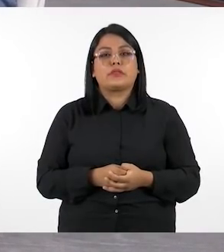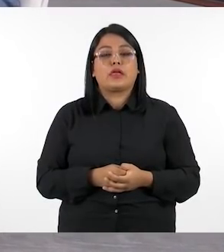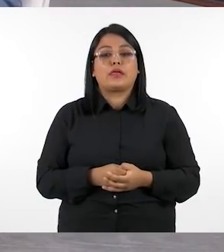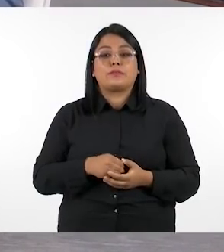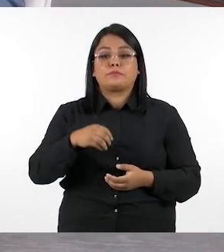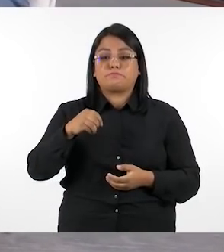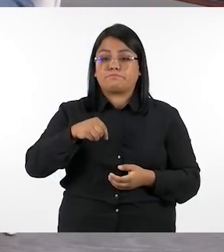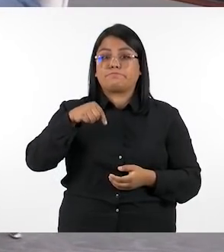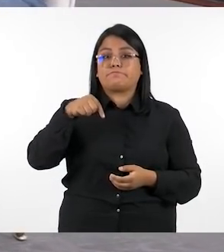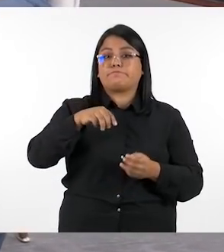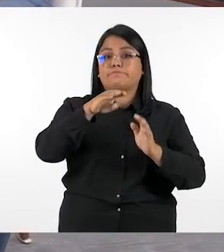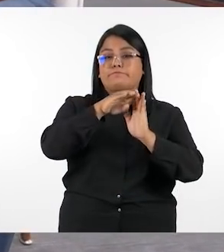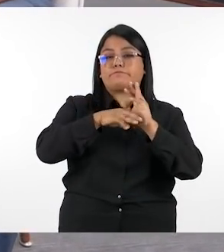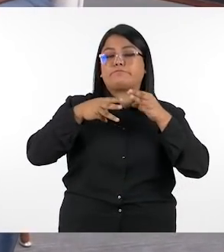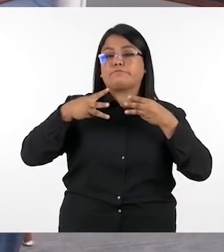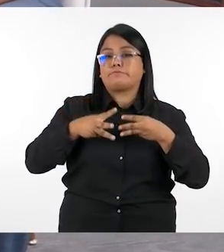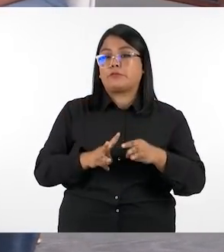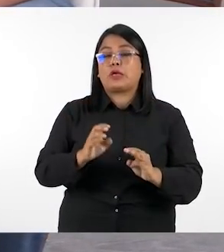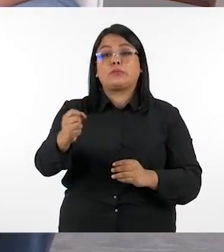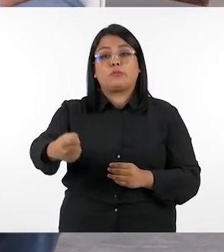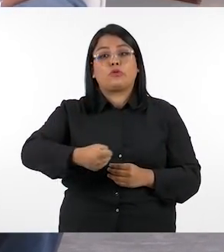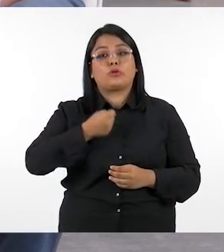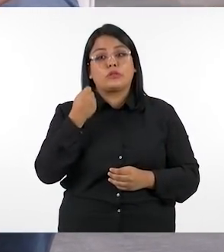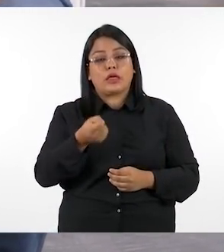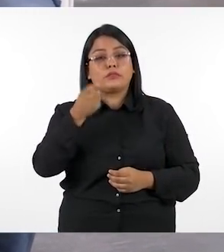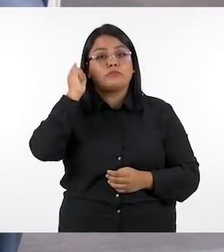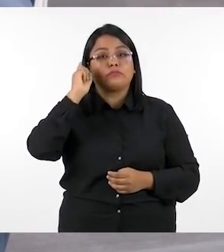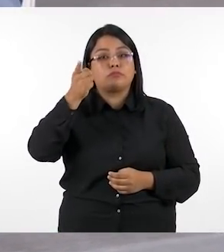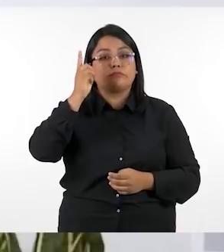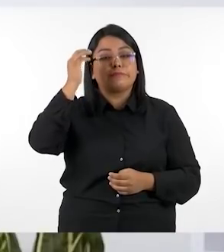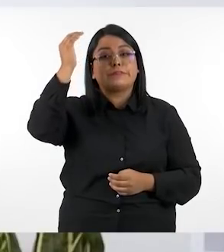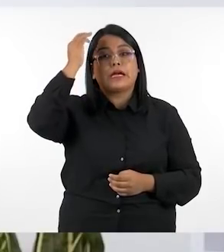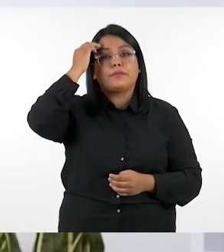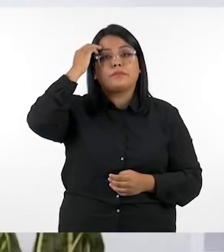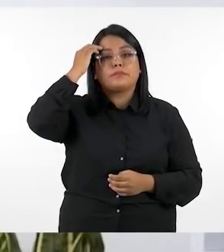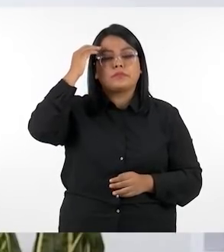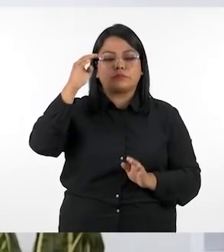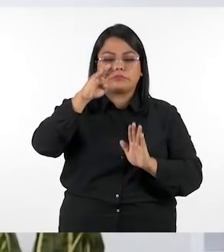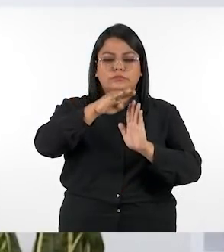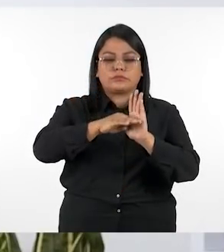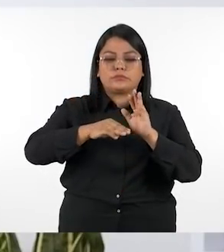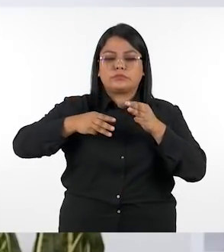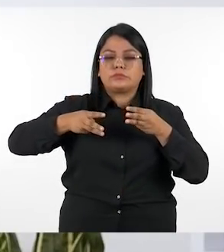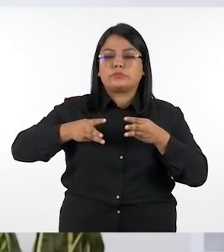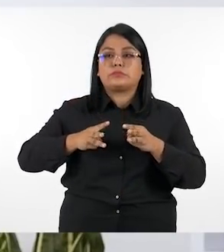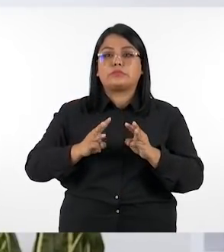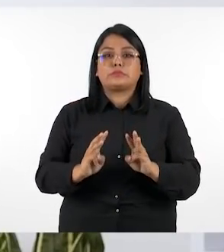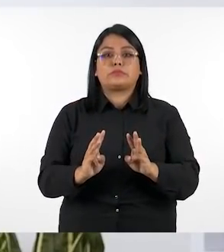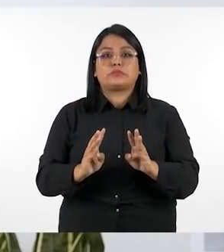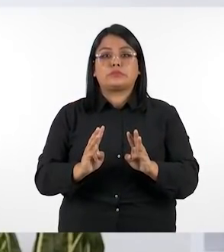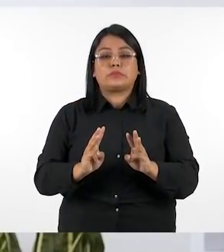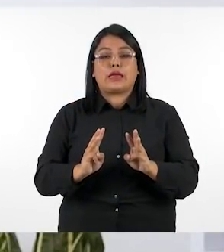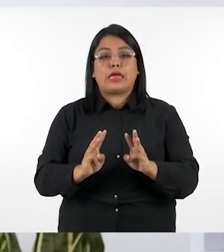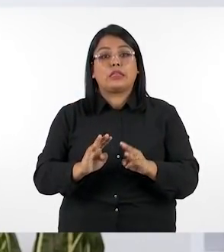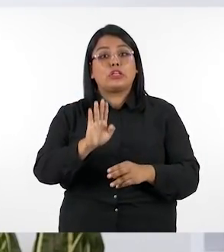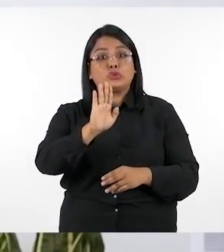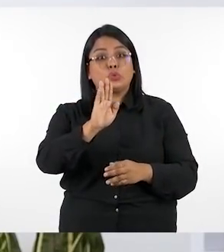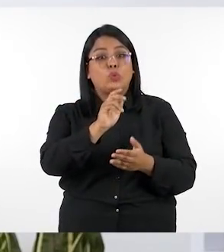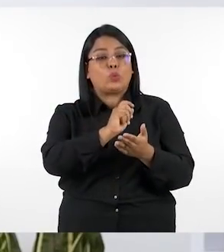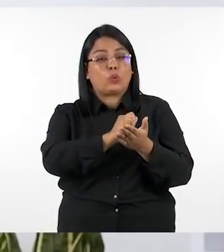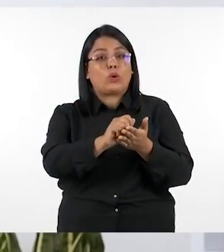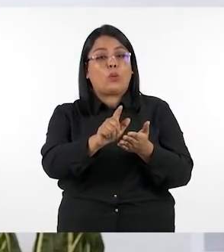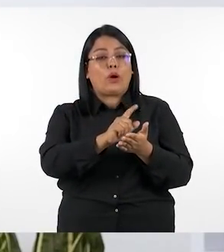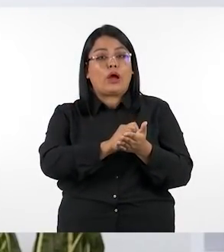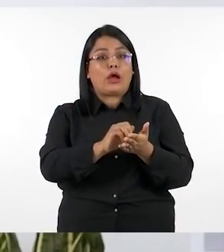metodológica es importante que los docentes sepan que la guía metodológica es propiedad de la institución eso que